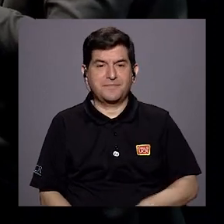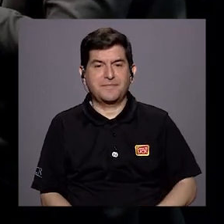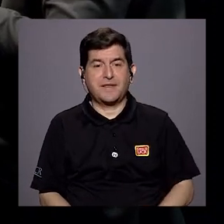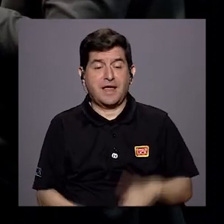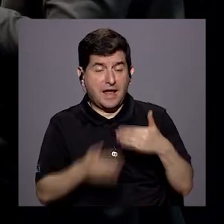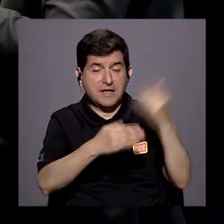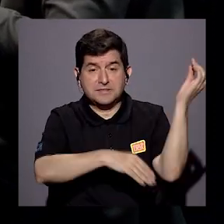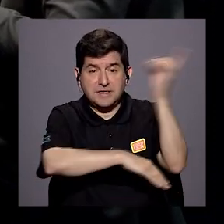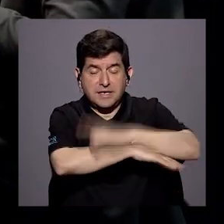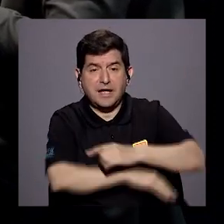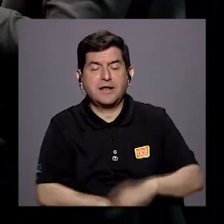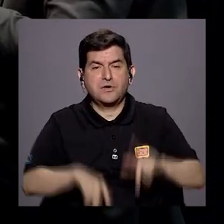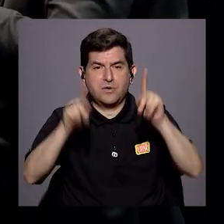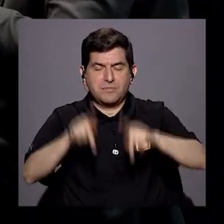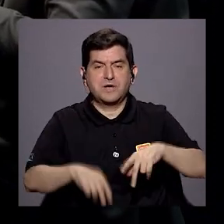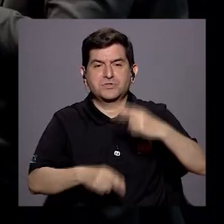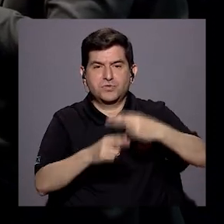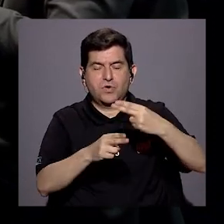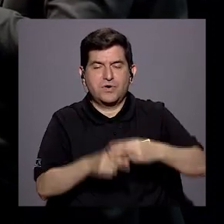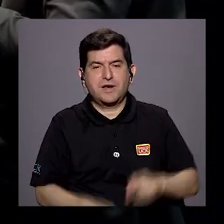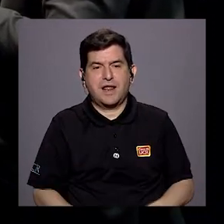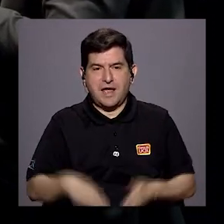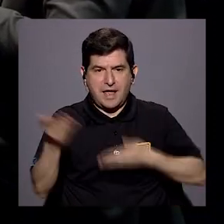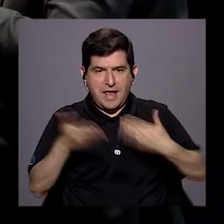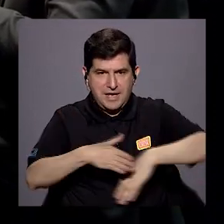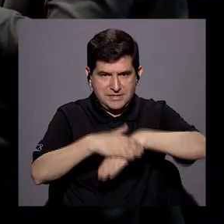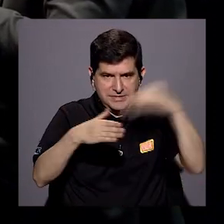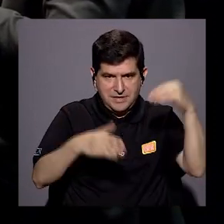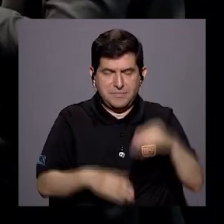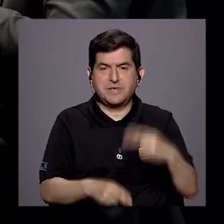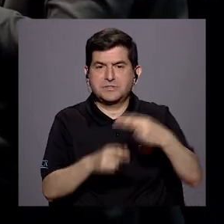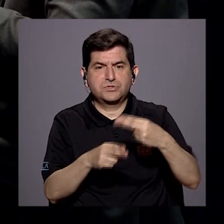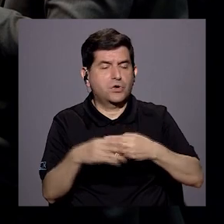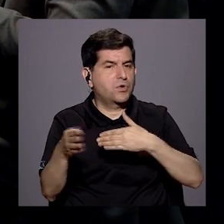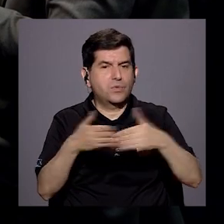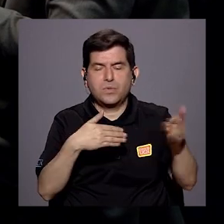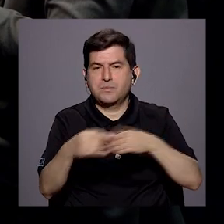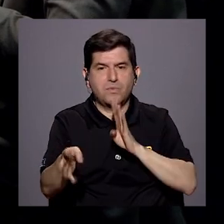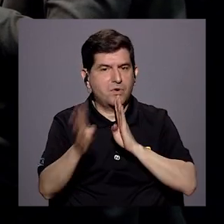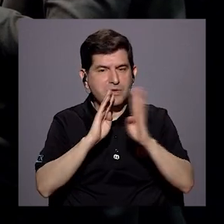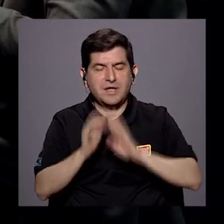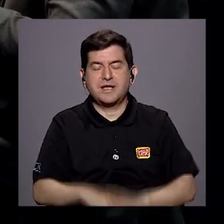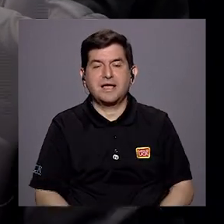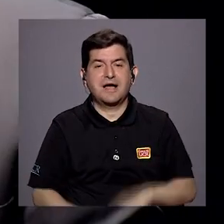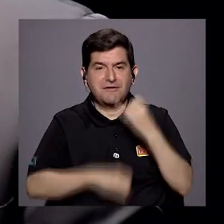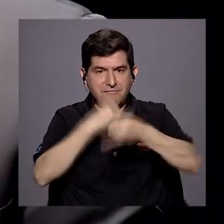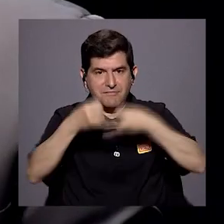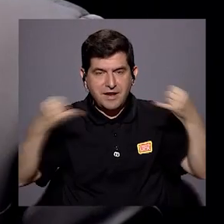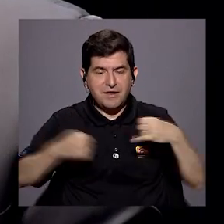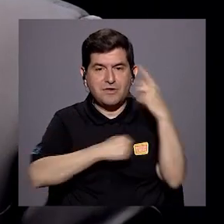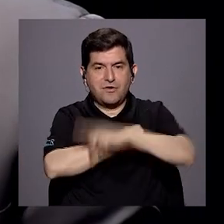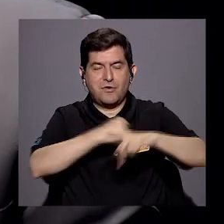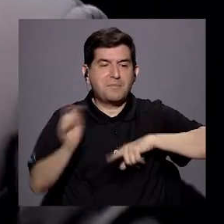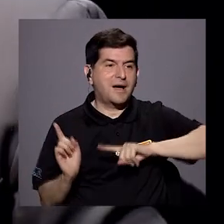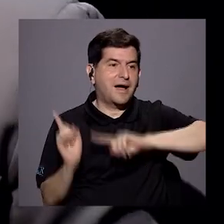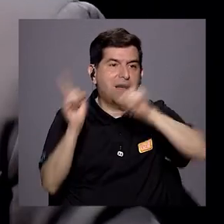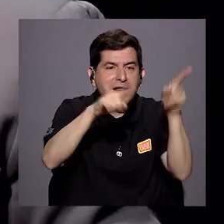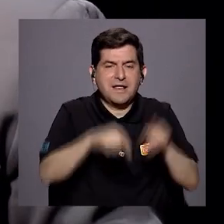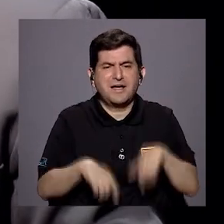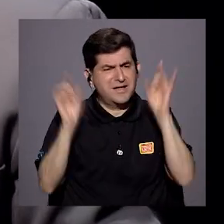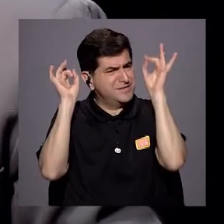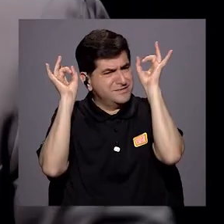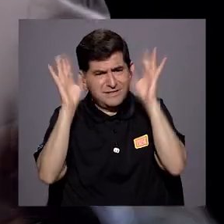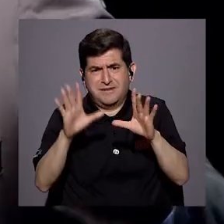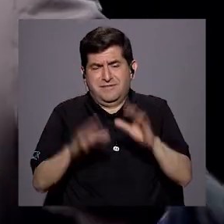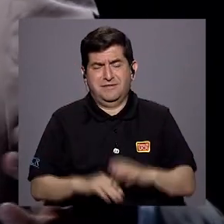para nombrar a una persona en servicio exterior, se le nombra sin que sepa hablar el idioma nativo del país para el que va. No, eso es